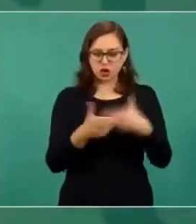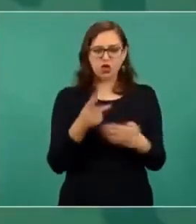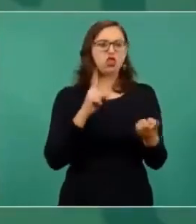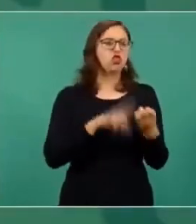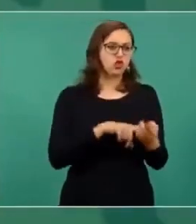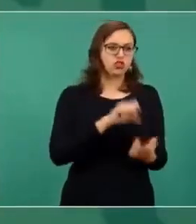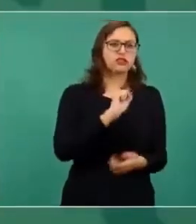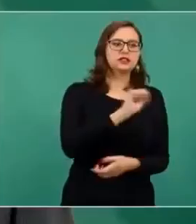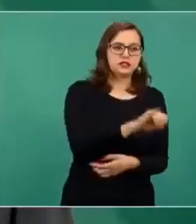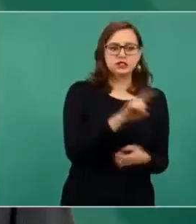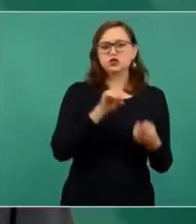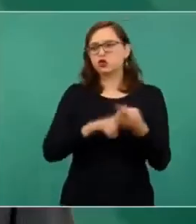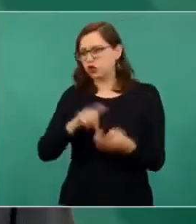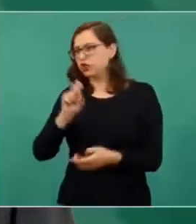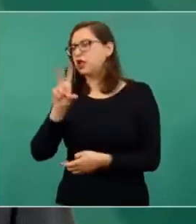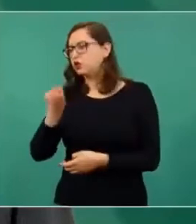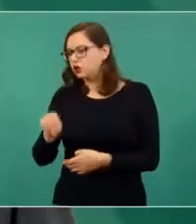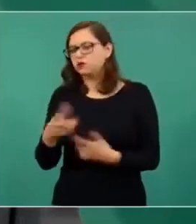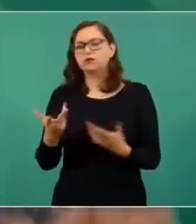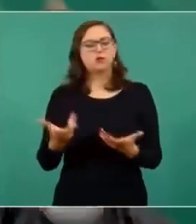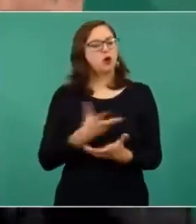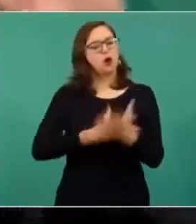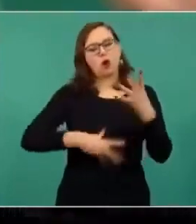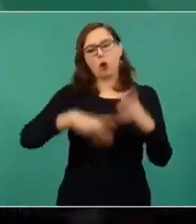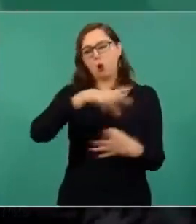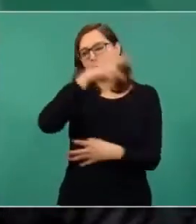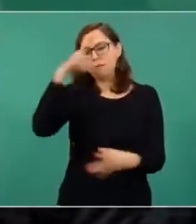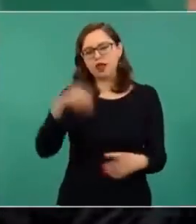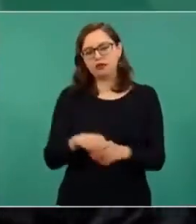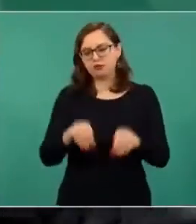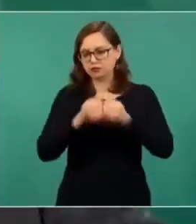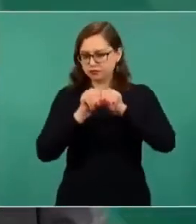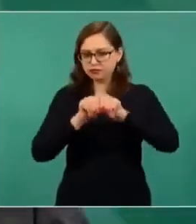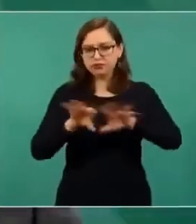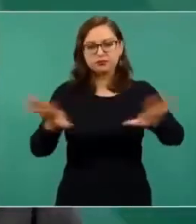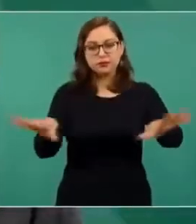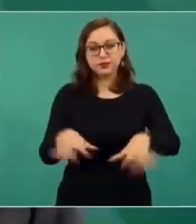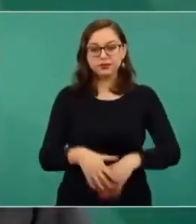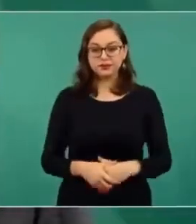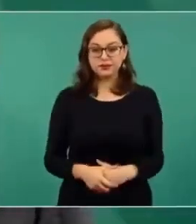para que todos sepamos.